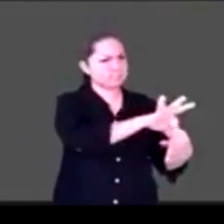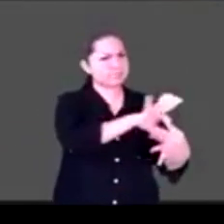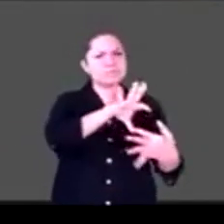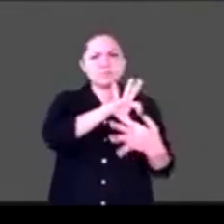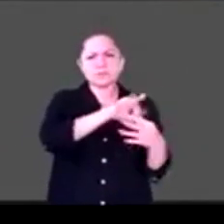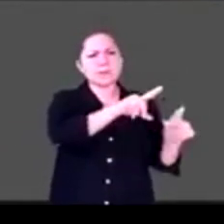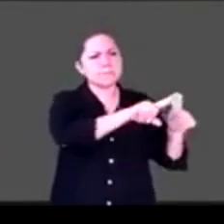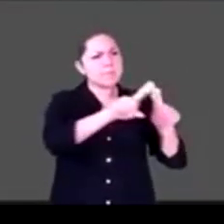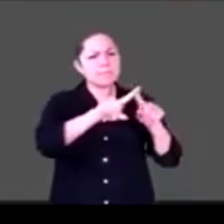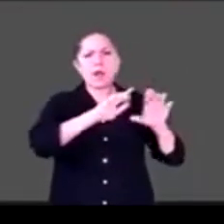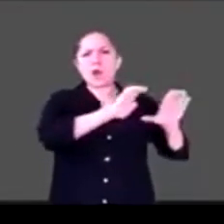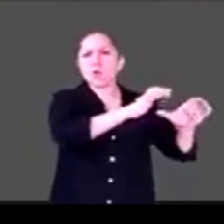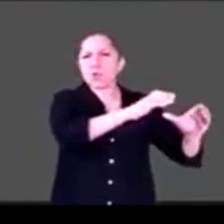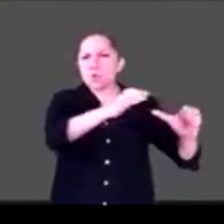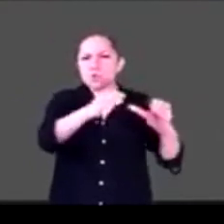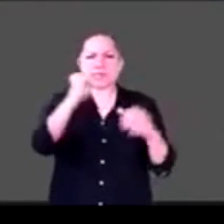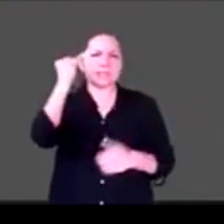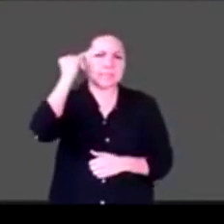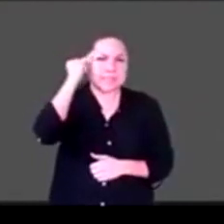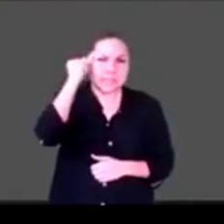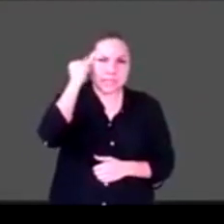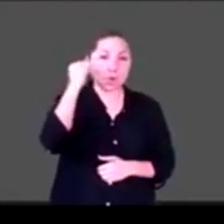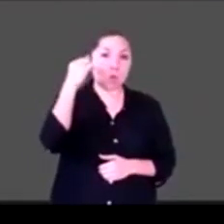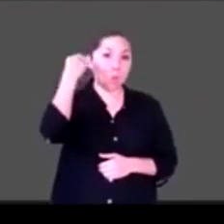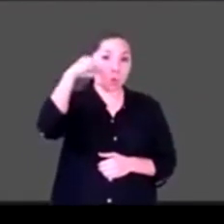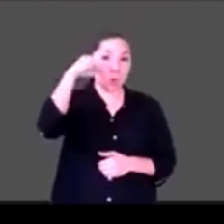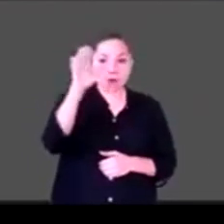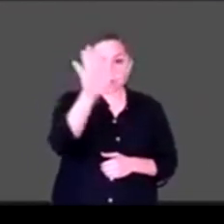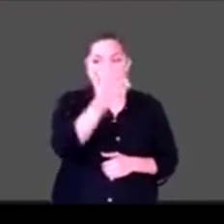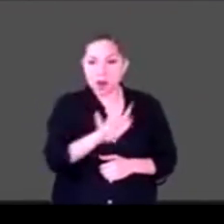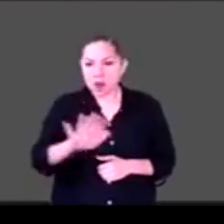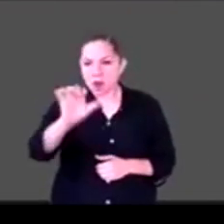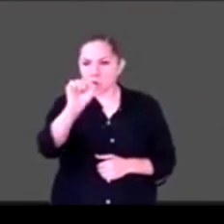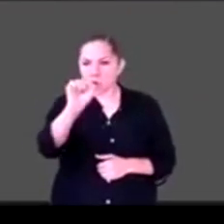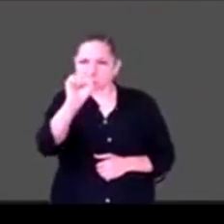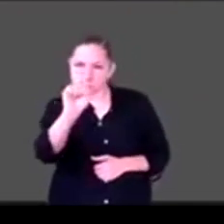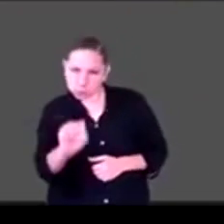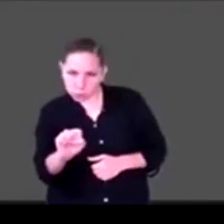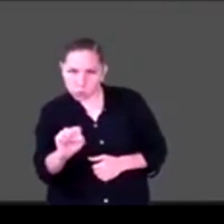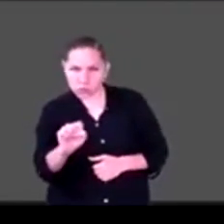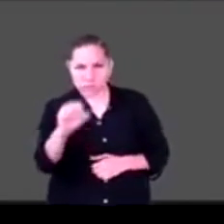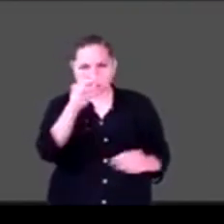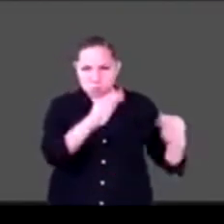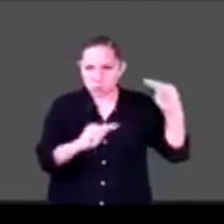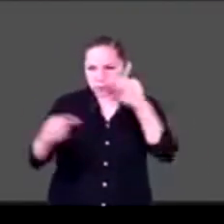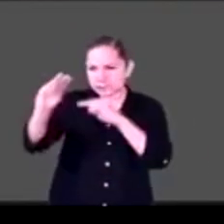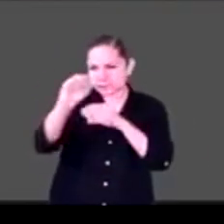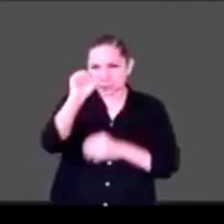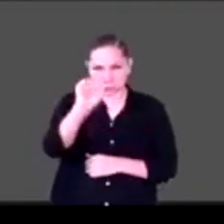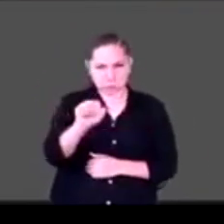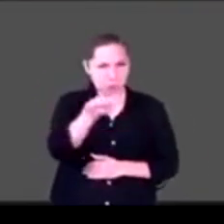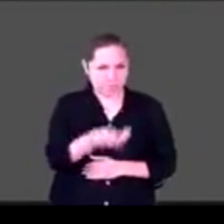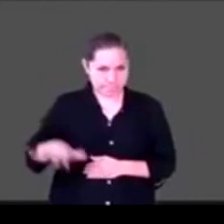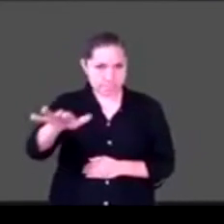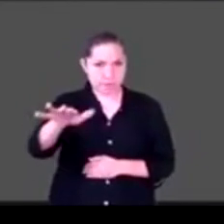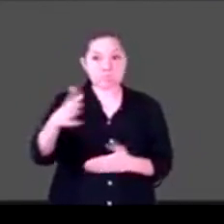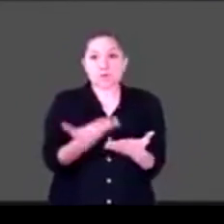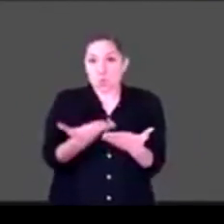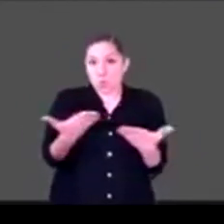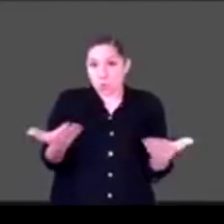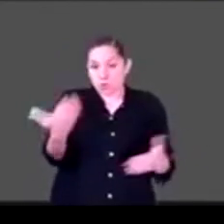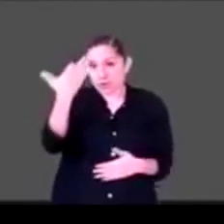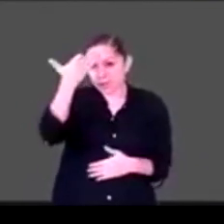la costa y Sierra Sur de Oaxaca, obviamente, con este tema del COVID, y